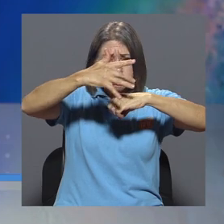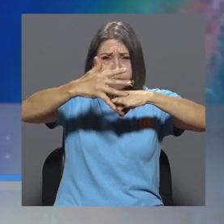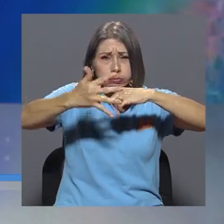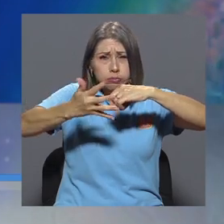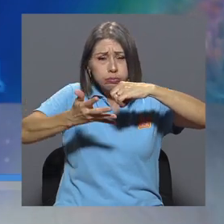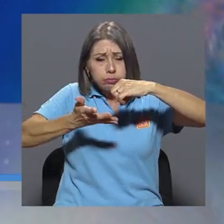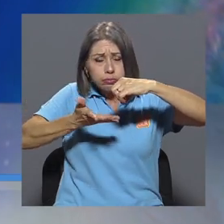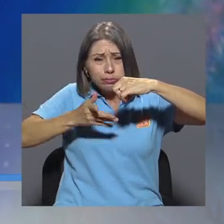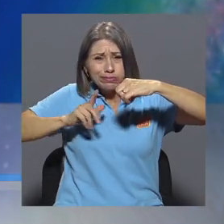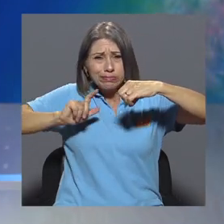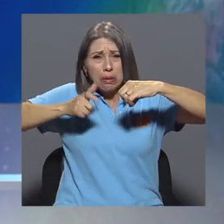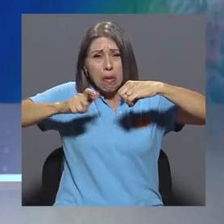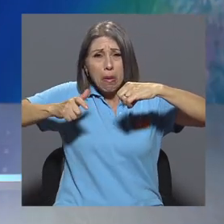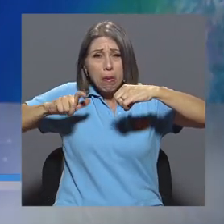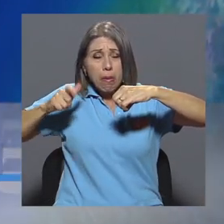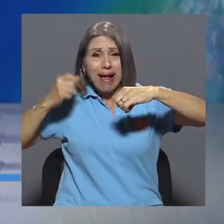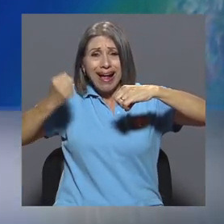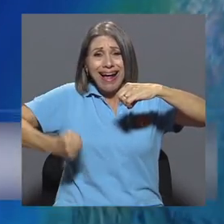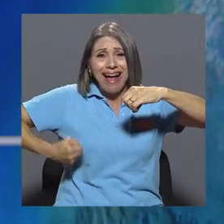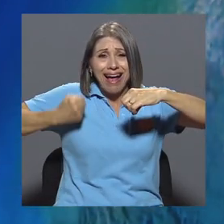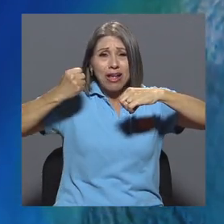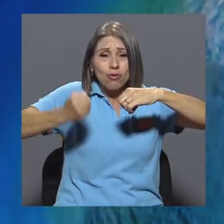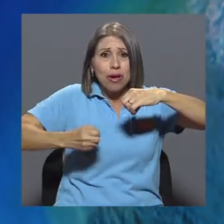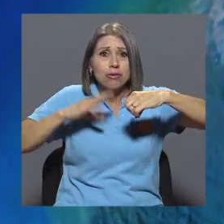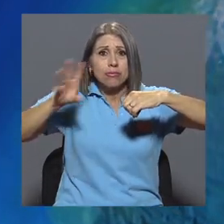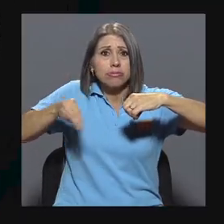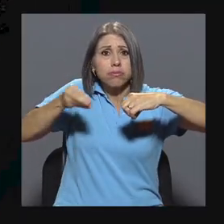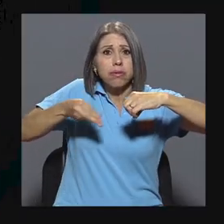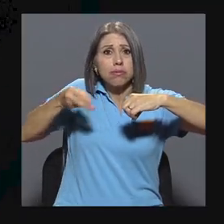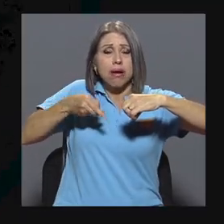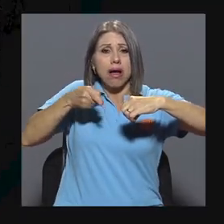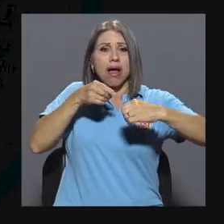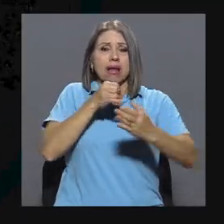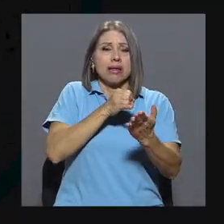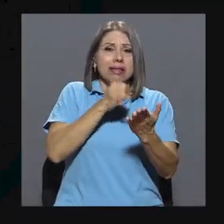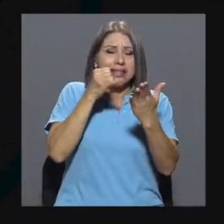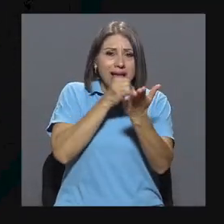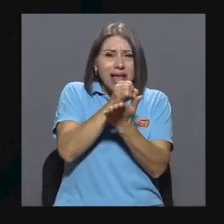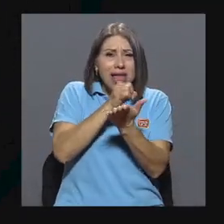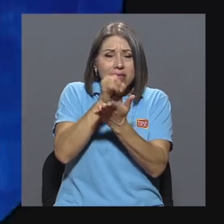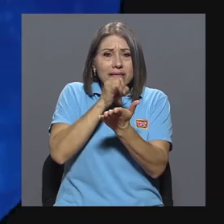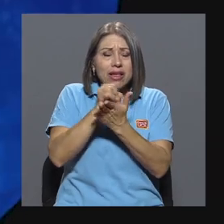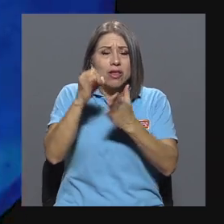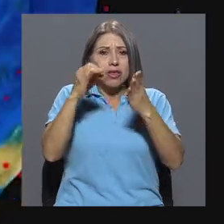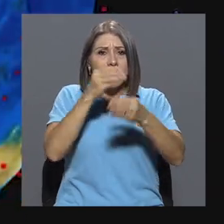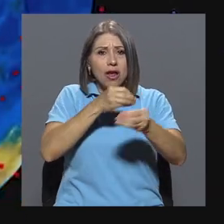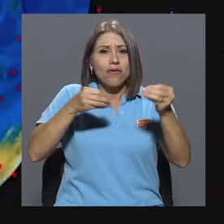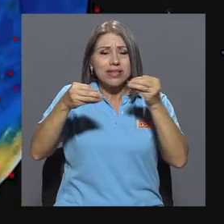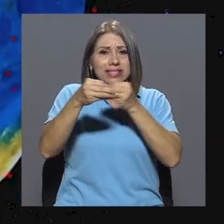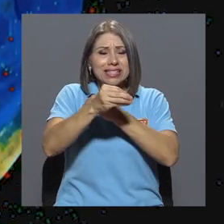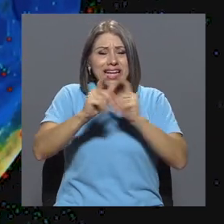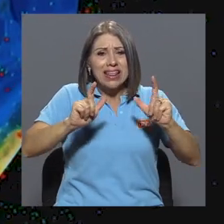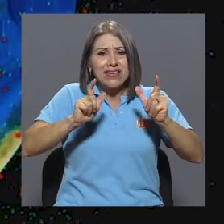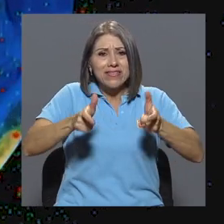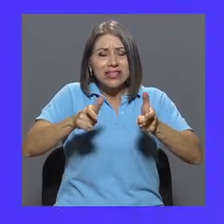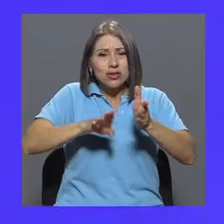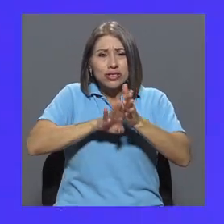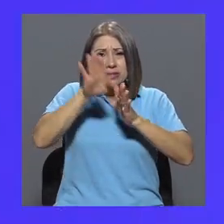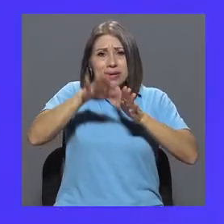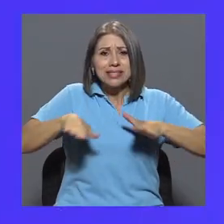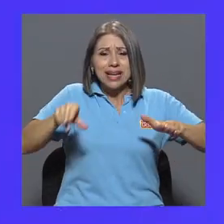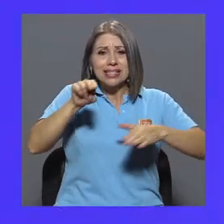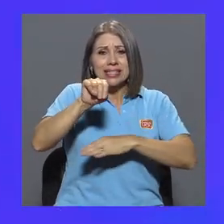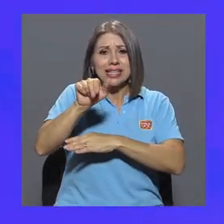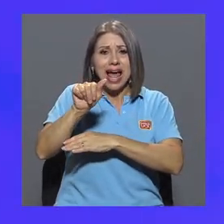y cada año aumentan. Según datos de la Oficina del Programa de Restos Espaciales de la NASA, en el 2017 la